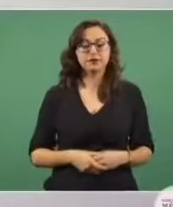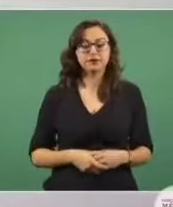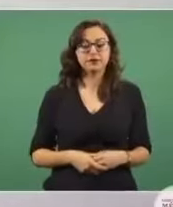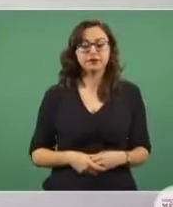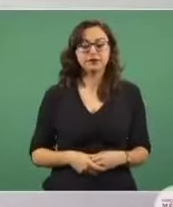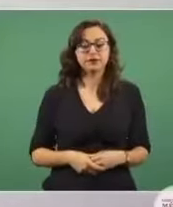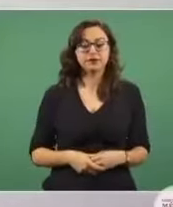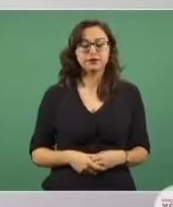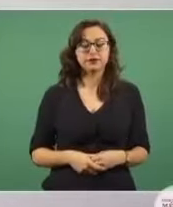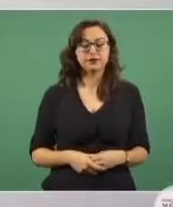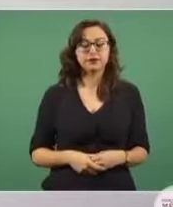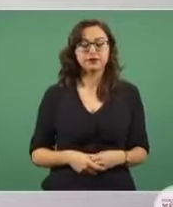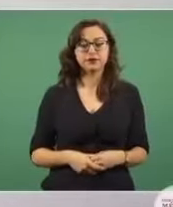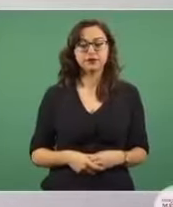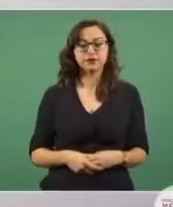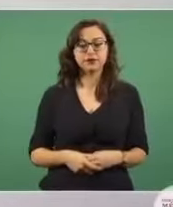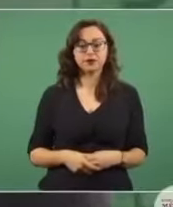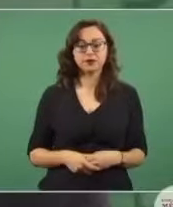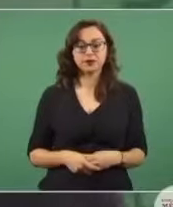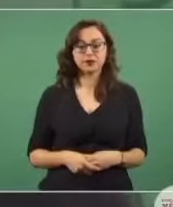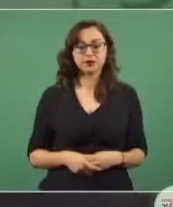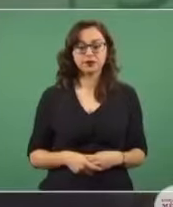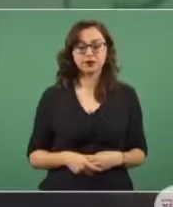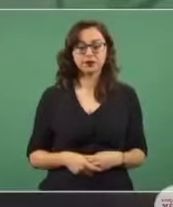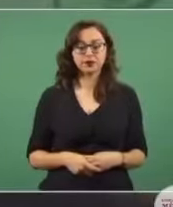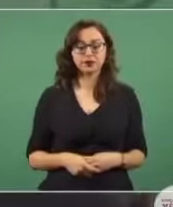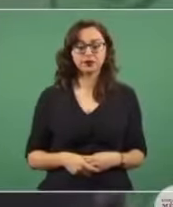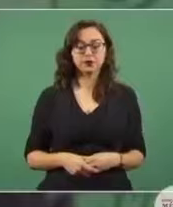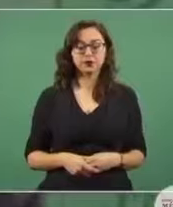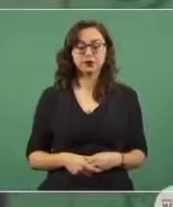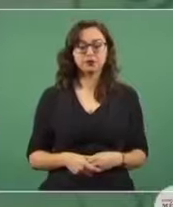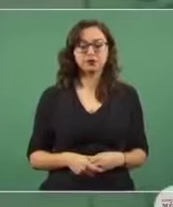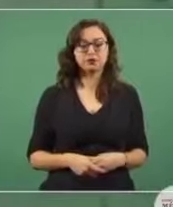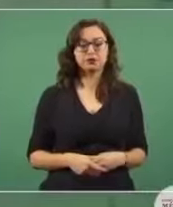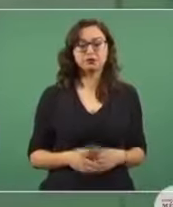Si no es por México,